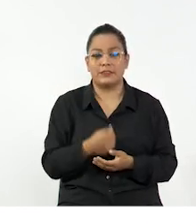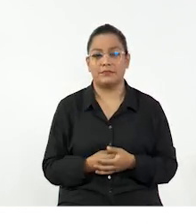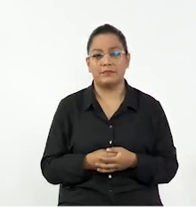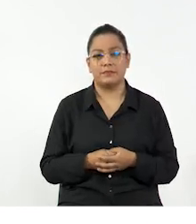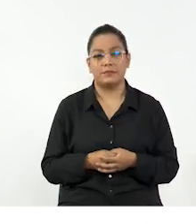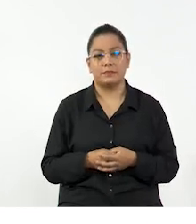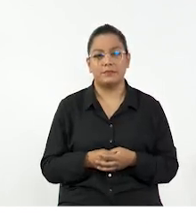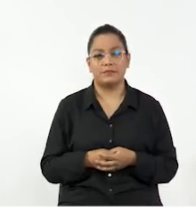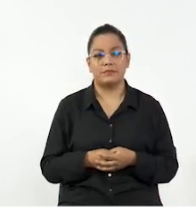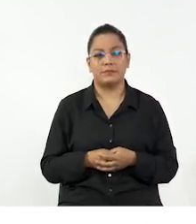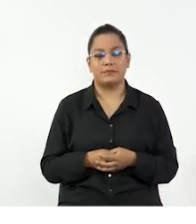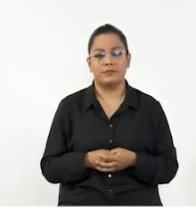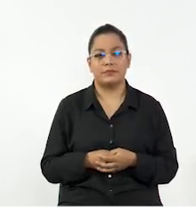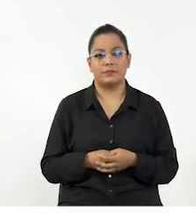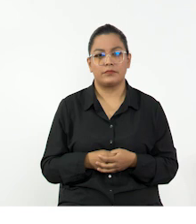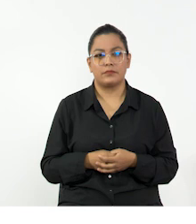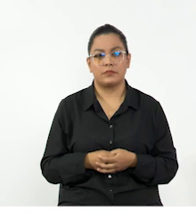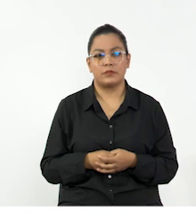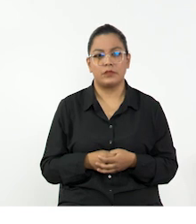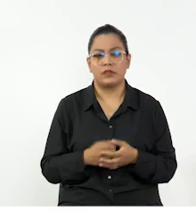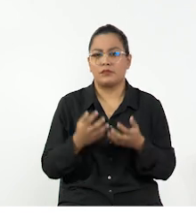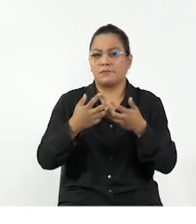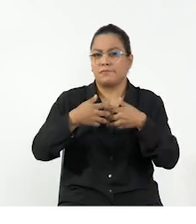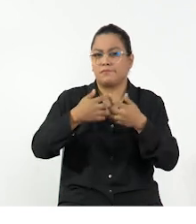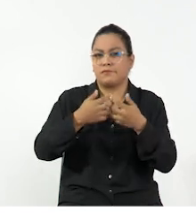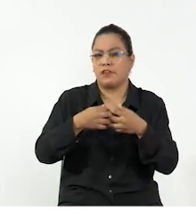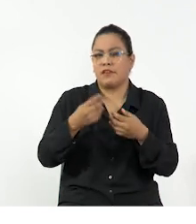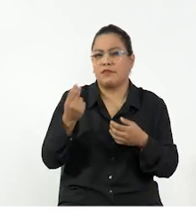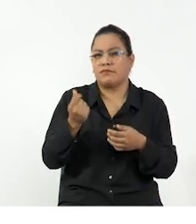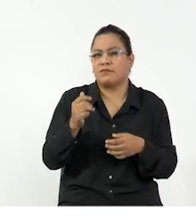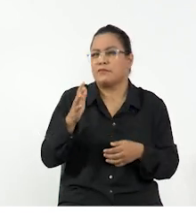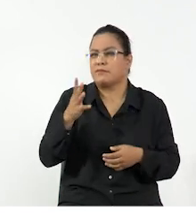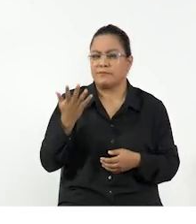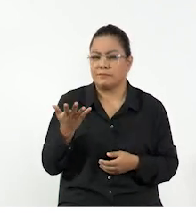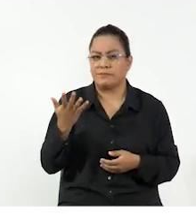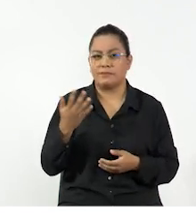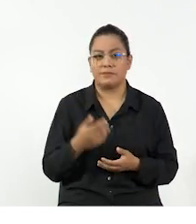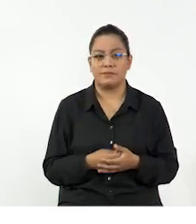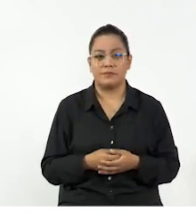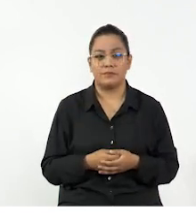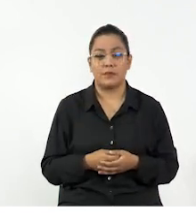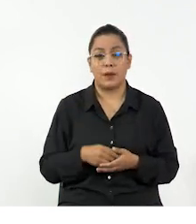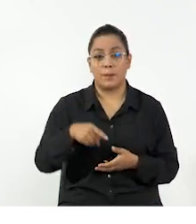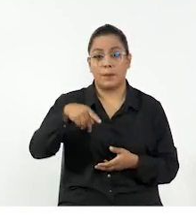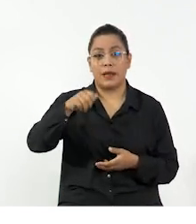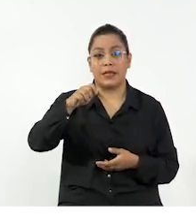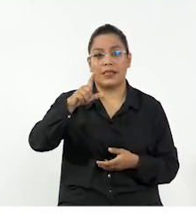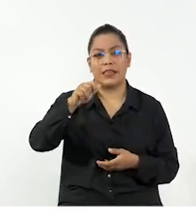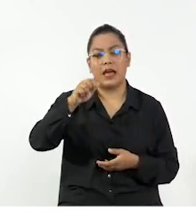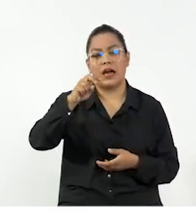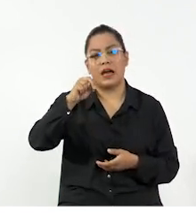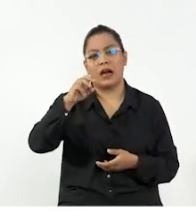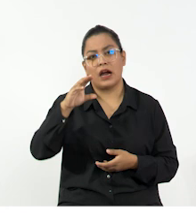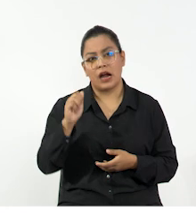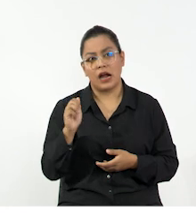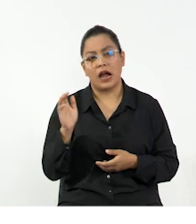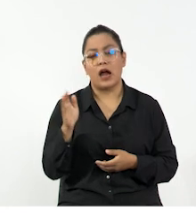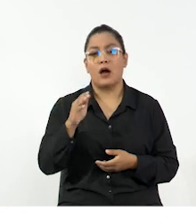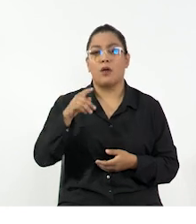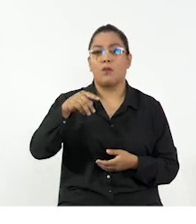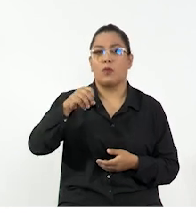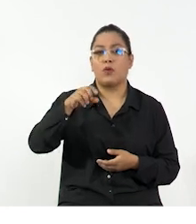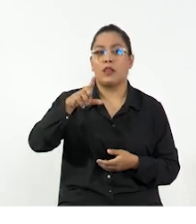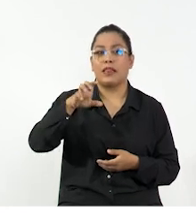tareas con mayor facilidad. Entre las máquinas simples más conocidas tenemos la palanca,